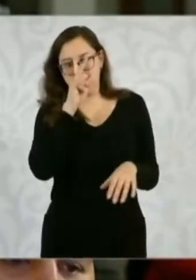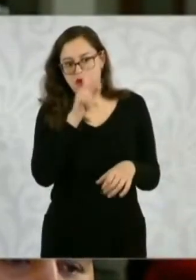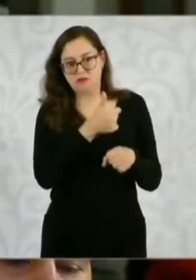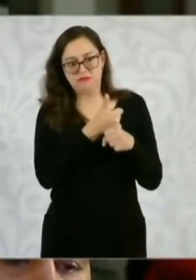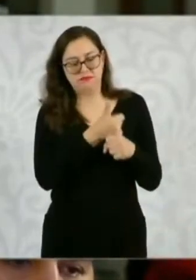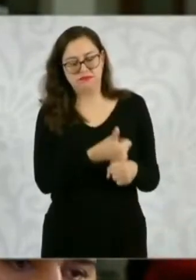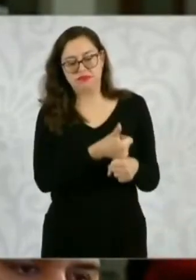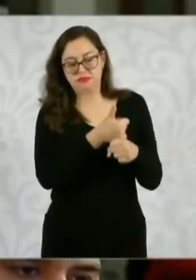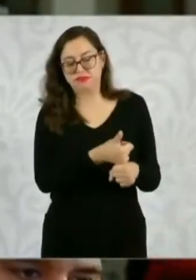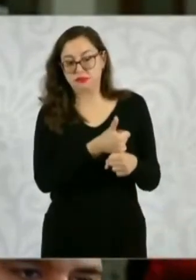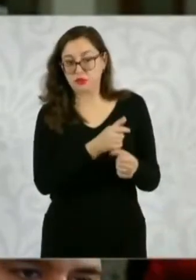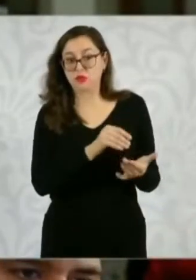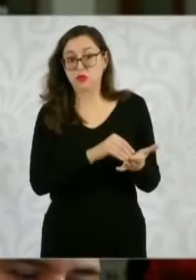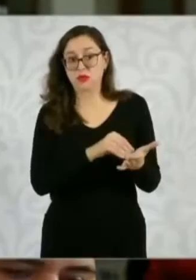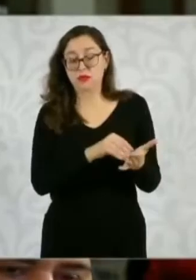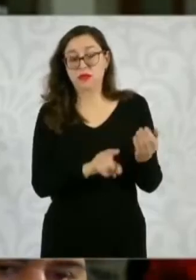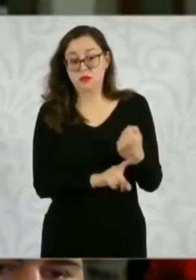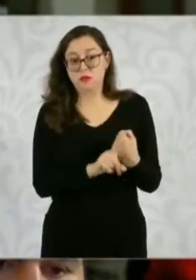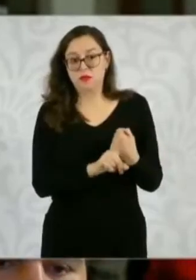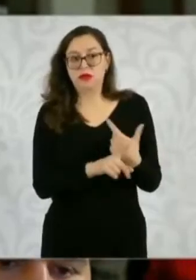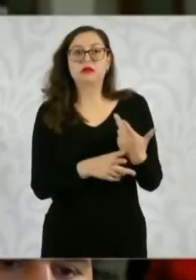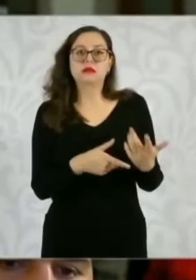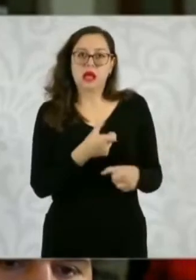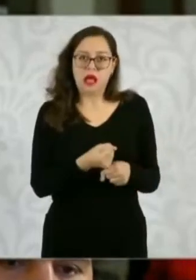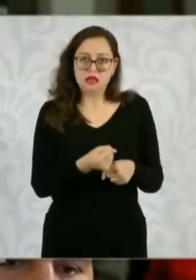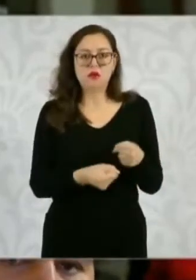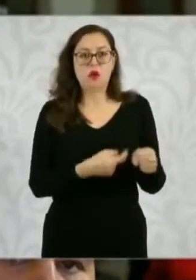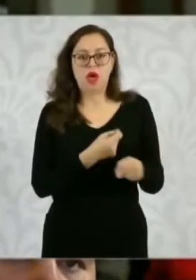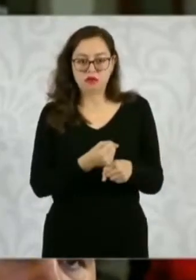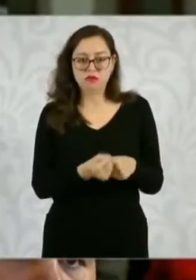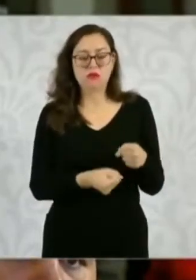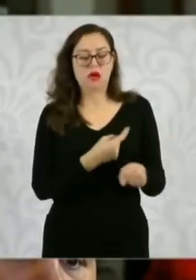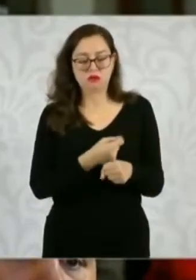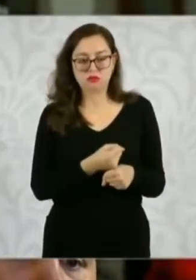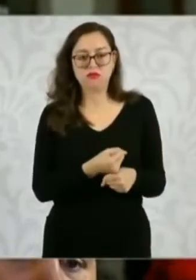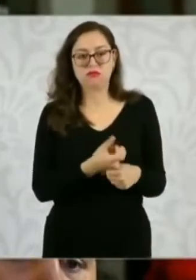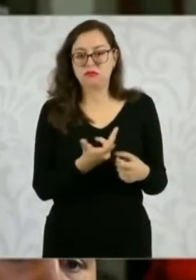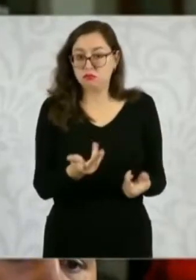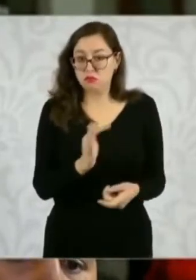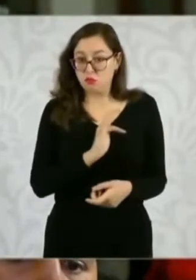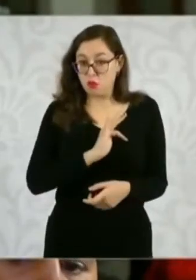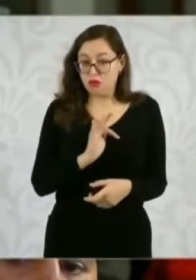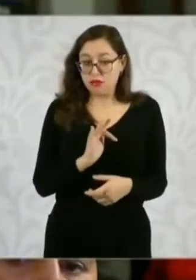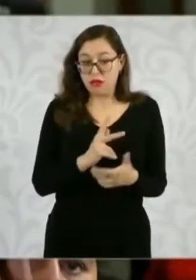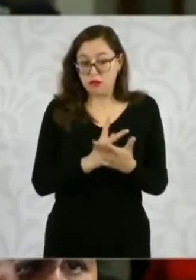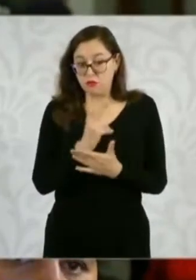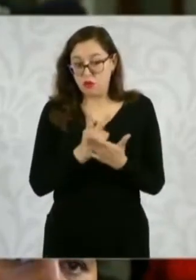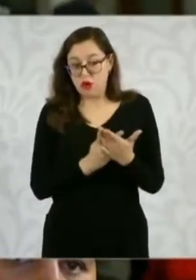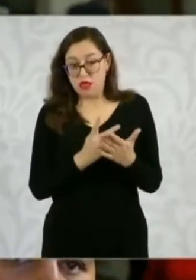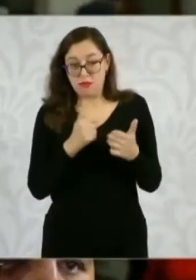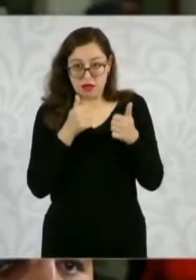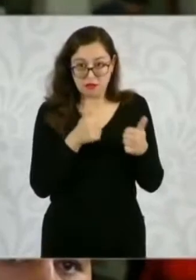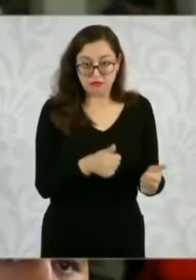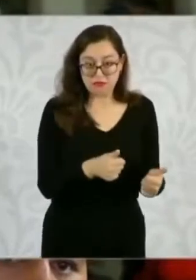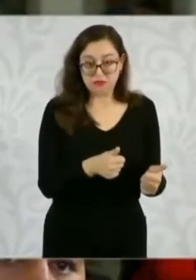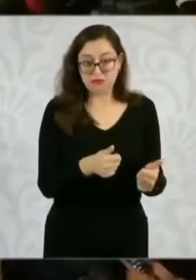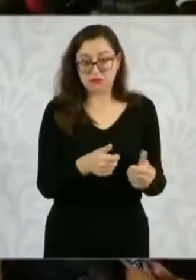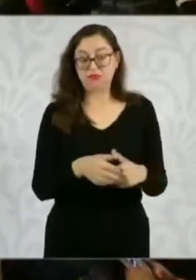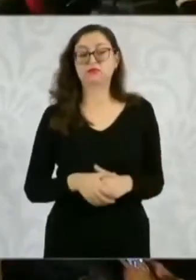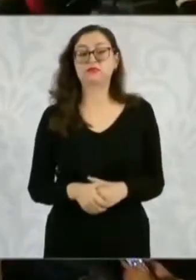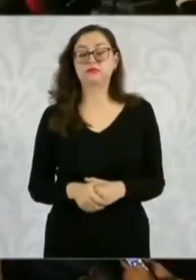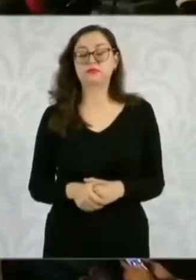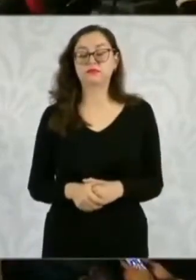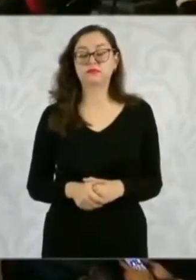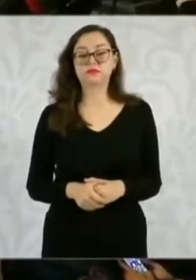inundaciones y pues es un problema que año con año se repite y nos gustaría saber un poquito más aquello del programa que nos comentó en el Zócalo.